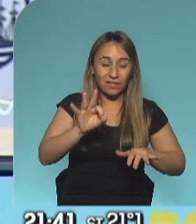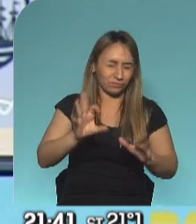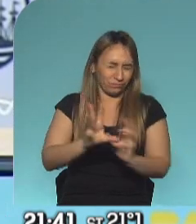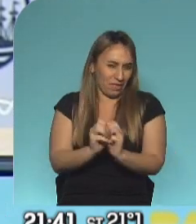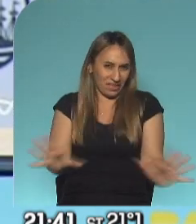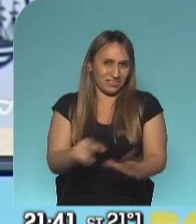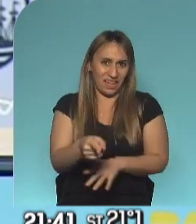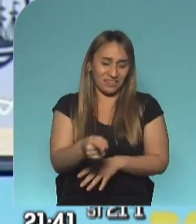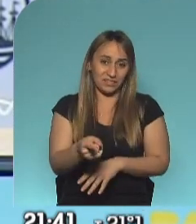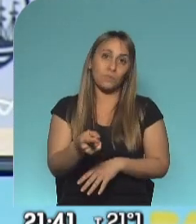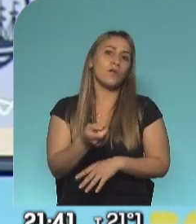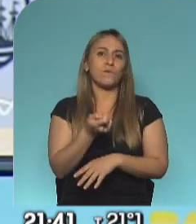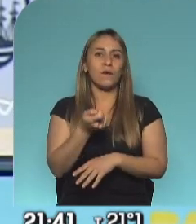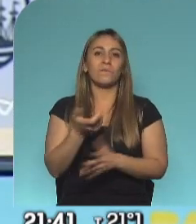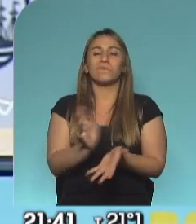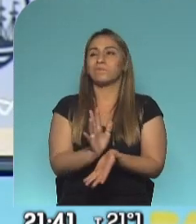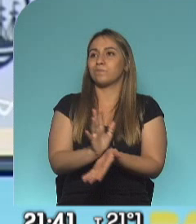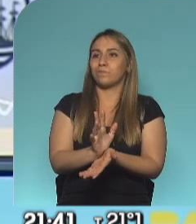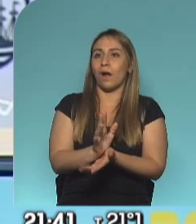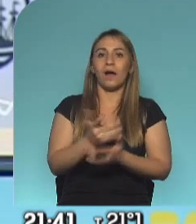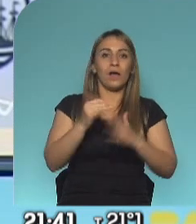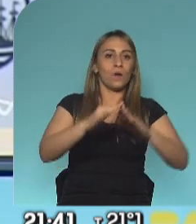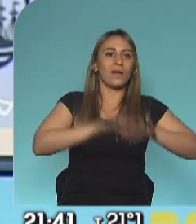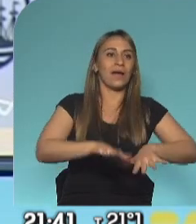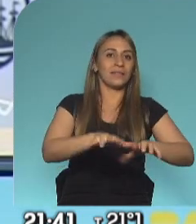ocurrió, no es sencillo observar lo que hubiera ocurrido.